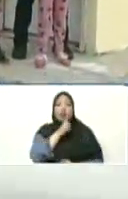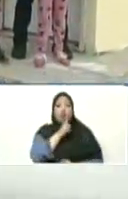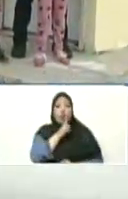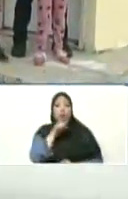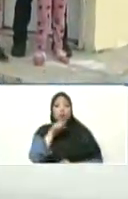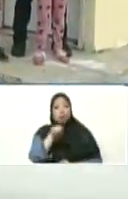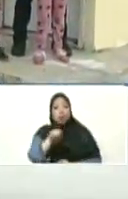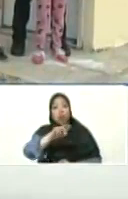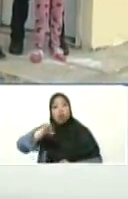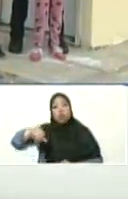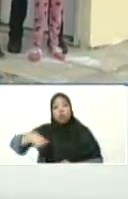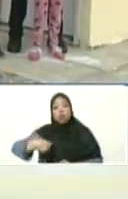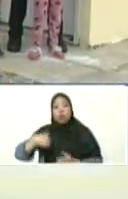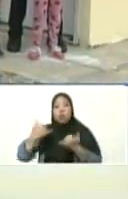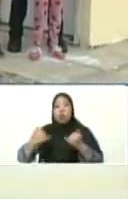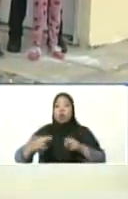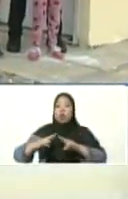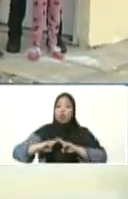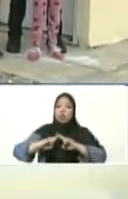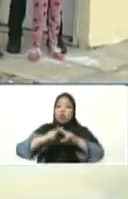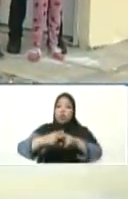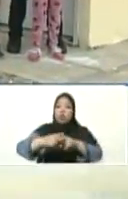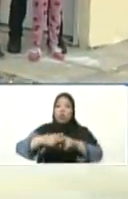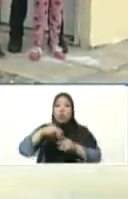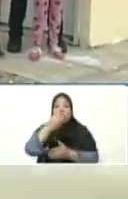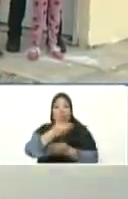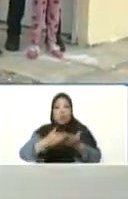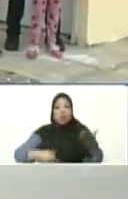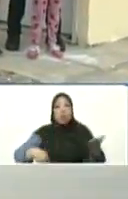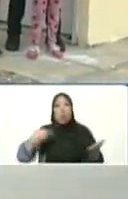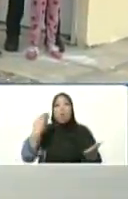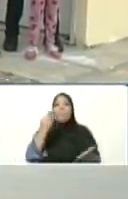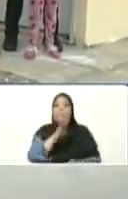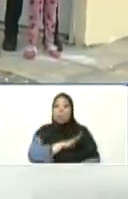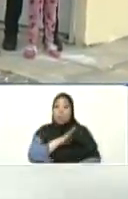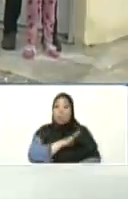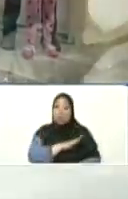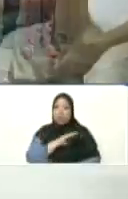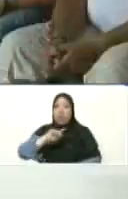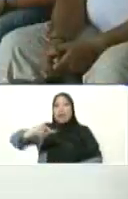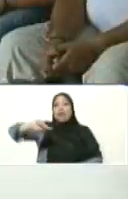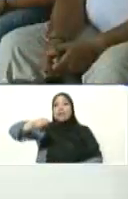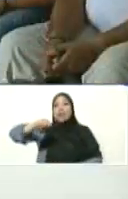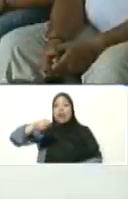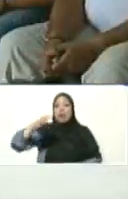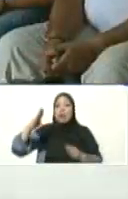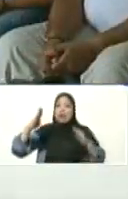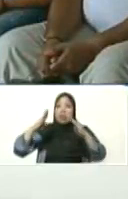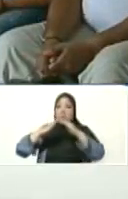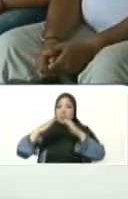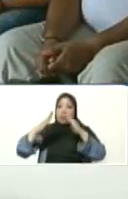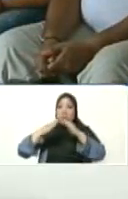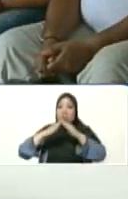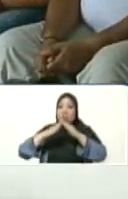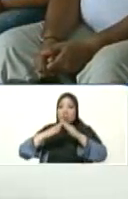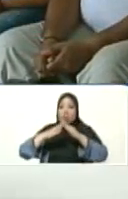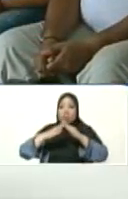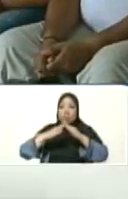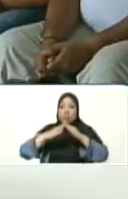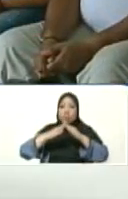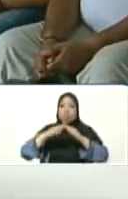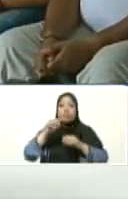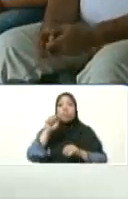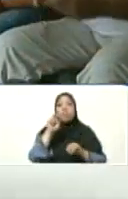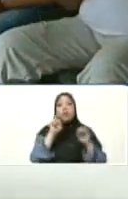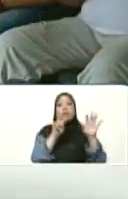presidente, vamos nosotros ahora a entregar el título de propiedad y su llave de la vivienda, que son